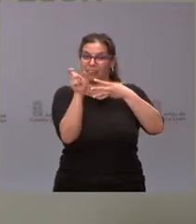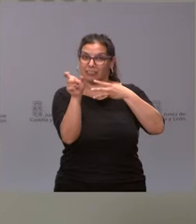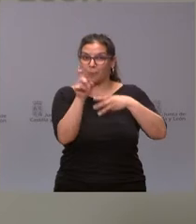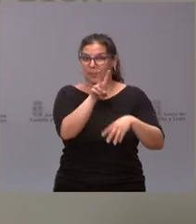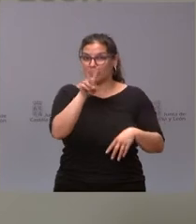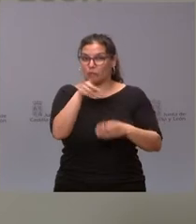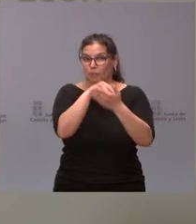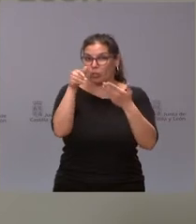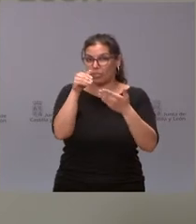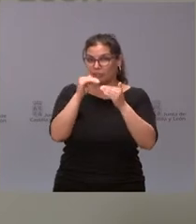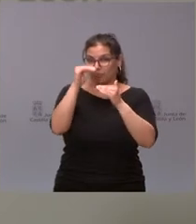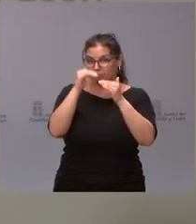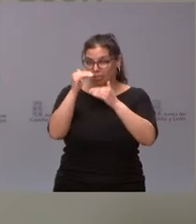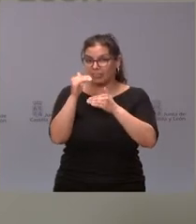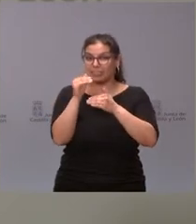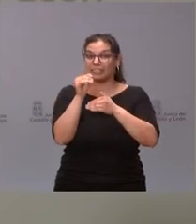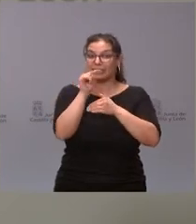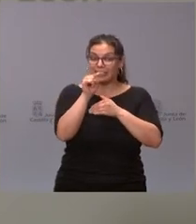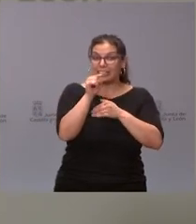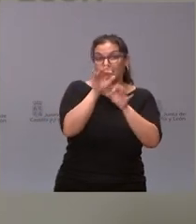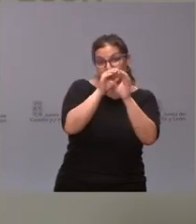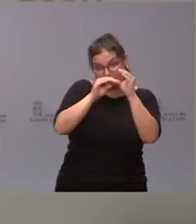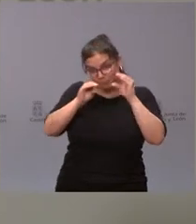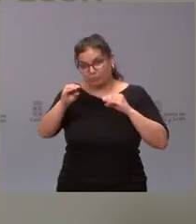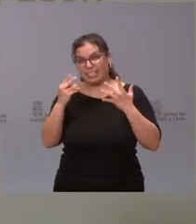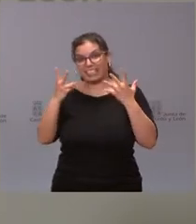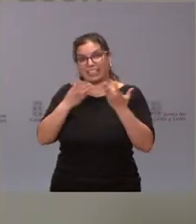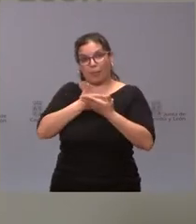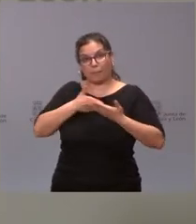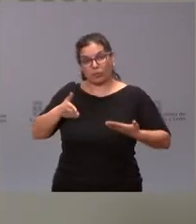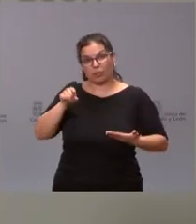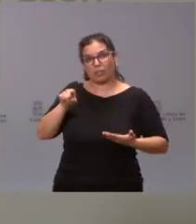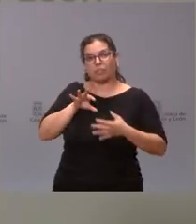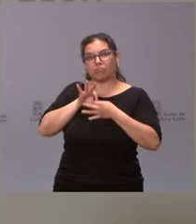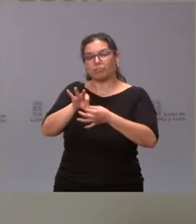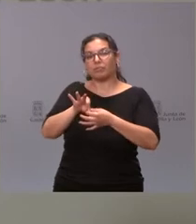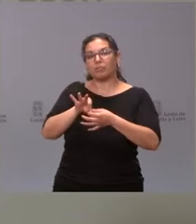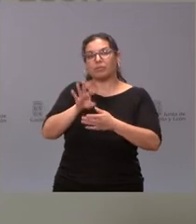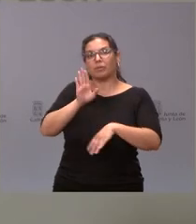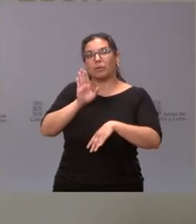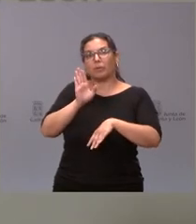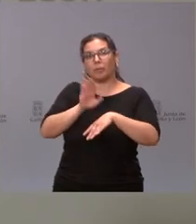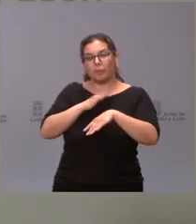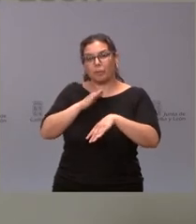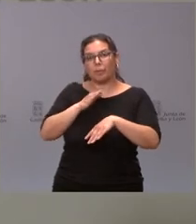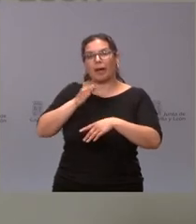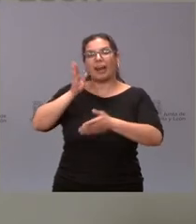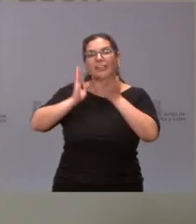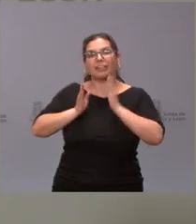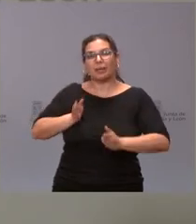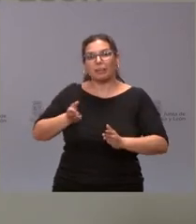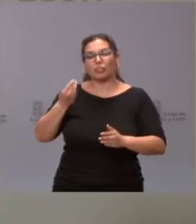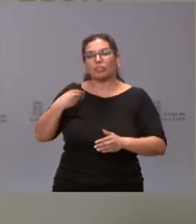millones de euros, 7 millones de euros son los relativos a tratamientos de prontoterapia para